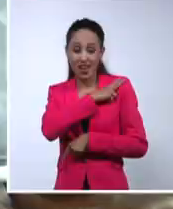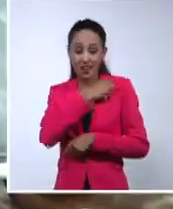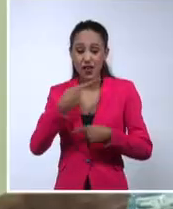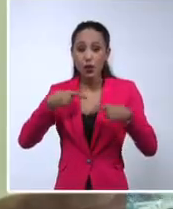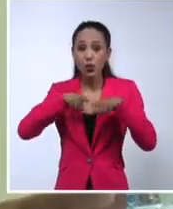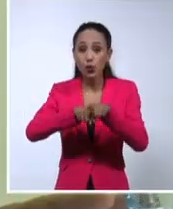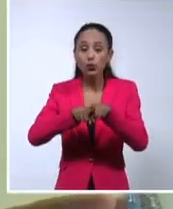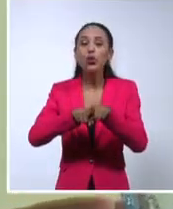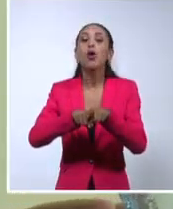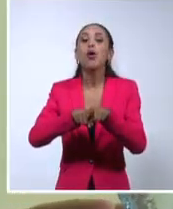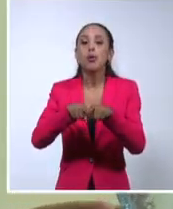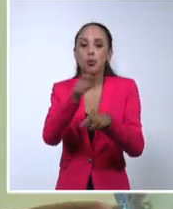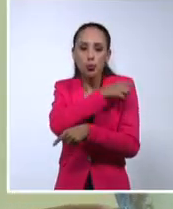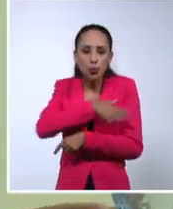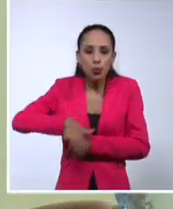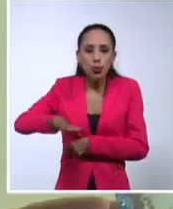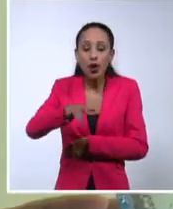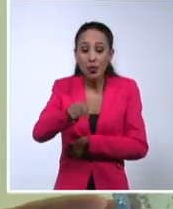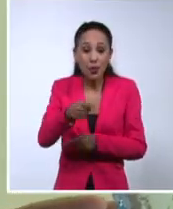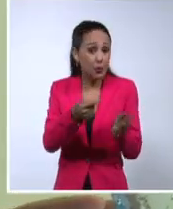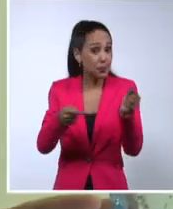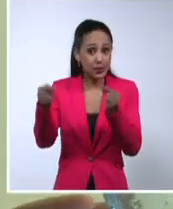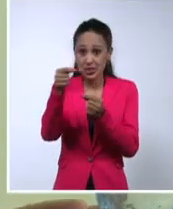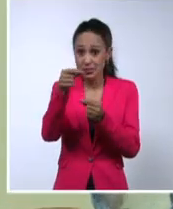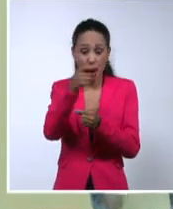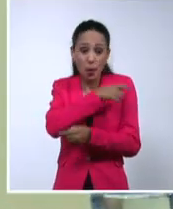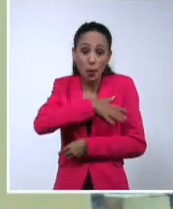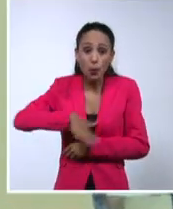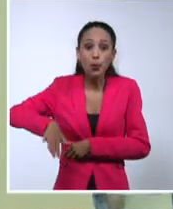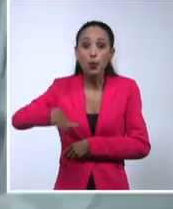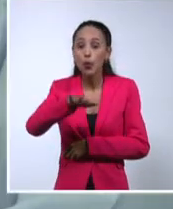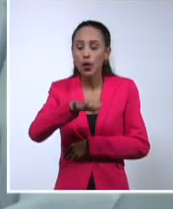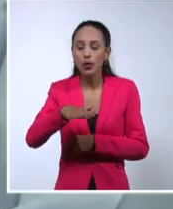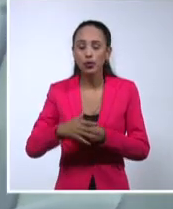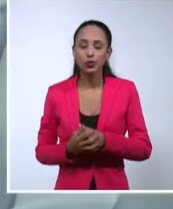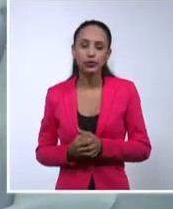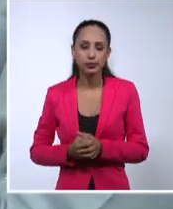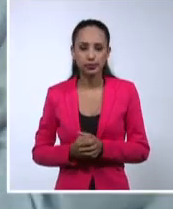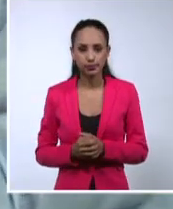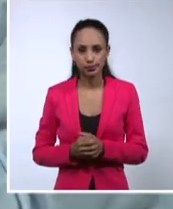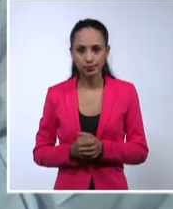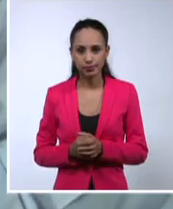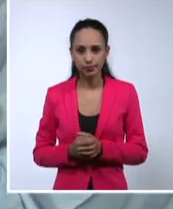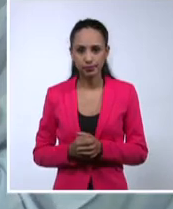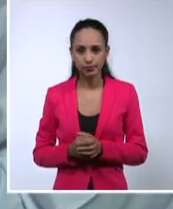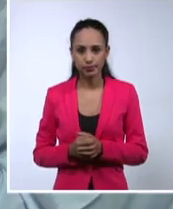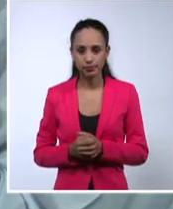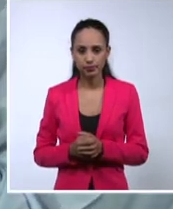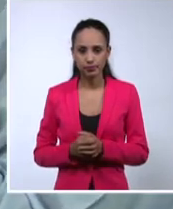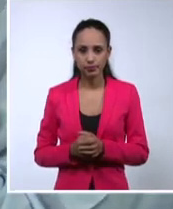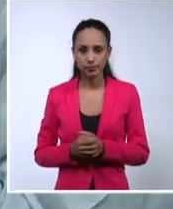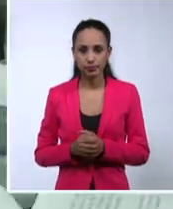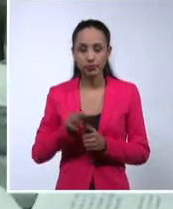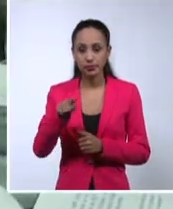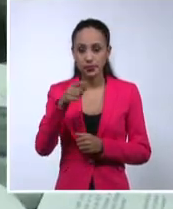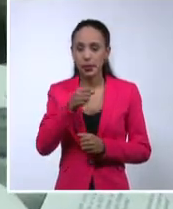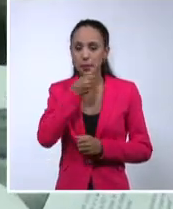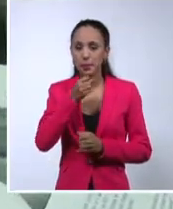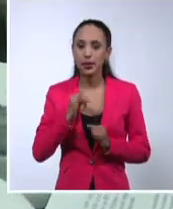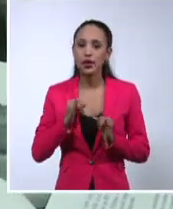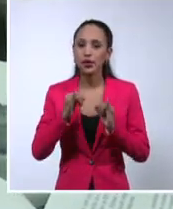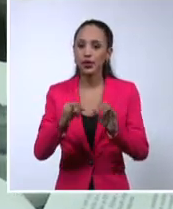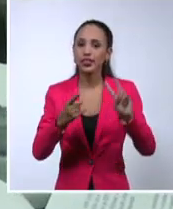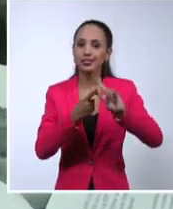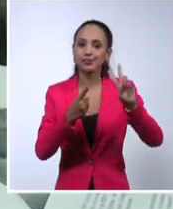en los tiempos actuales y eslabón indispensable a favor del bienestar futuro. Desde la isla María del Carmen, Compañón y